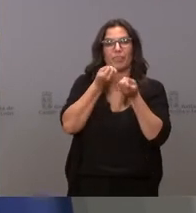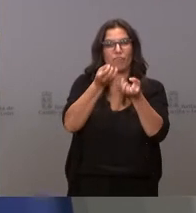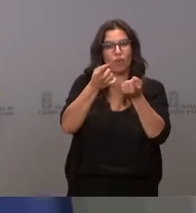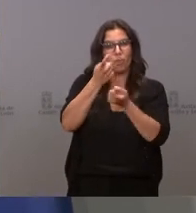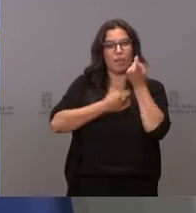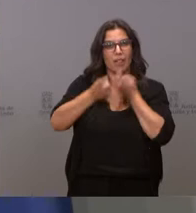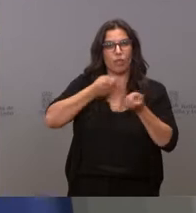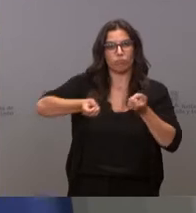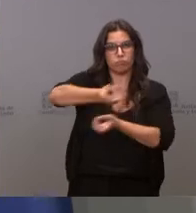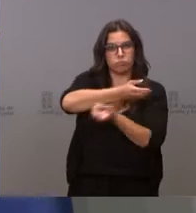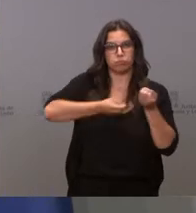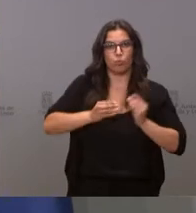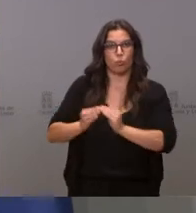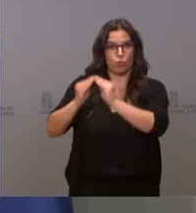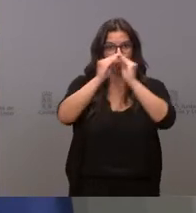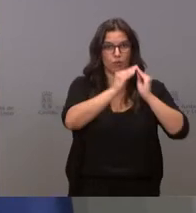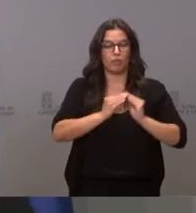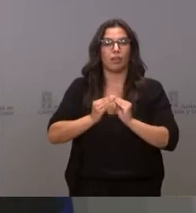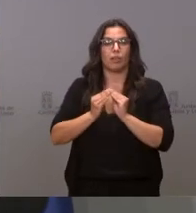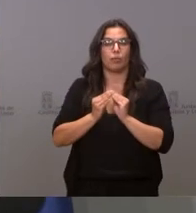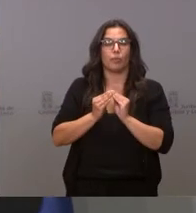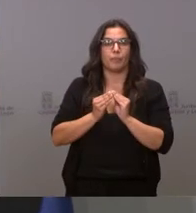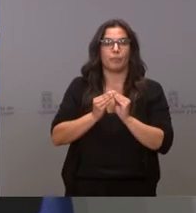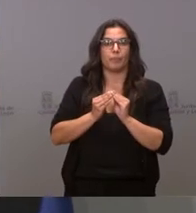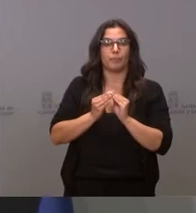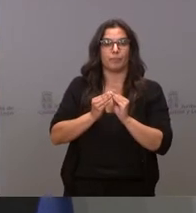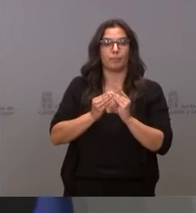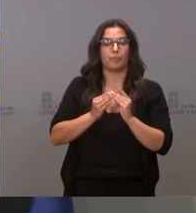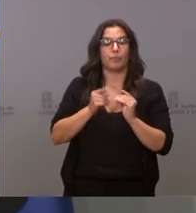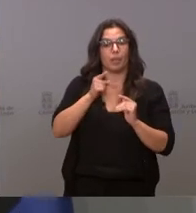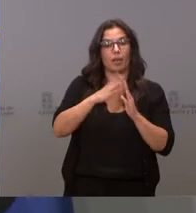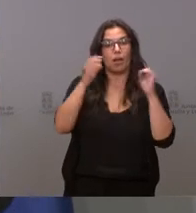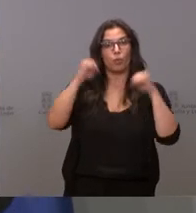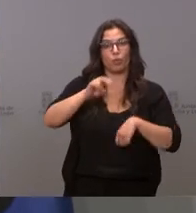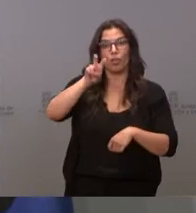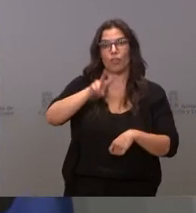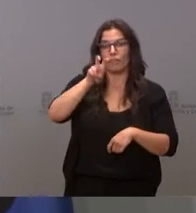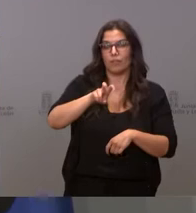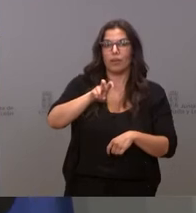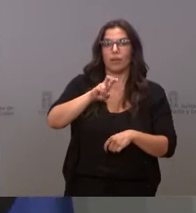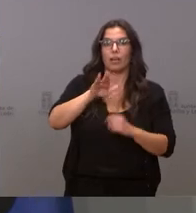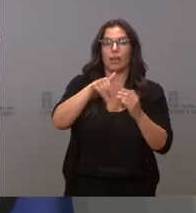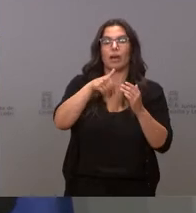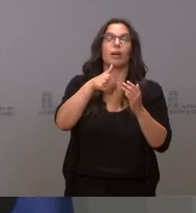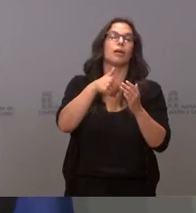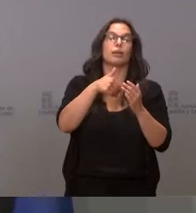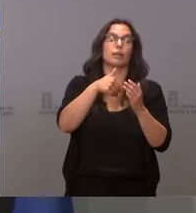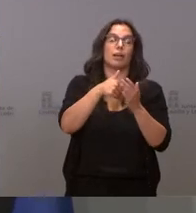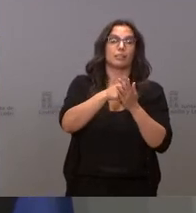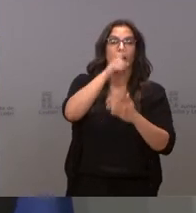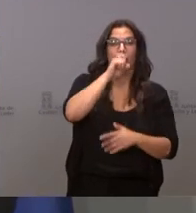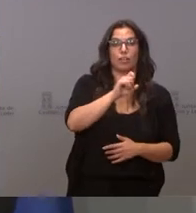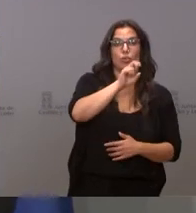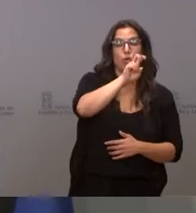que va a estar en vigor durante el periodo 2022-2026.